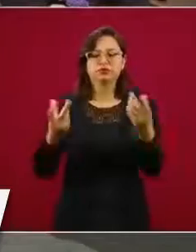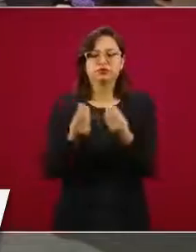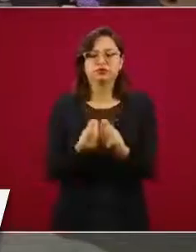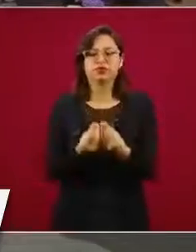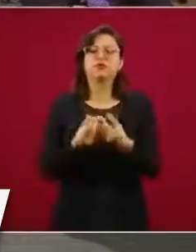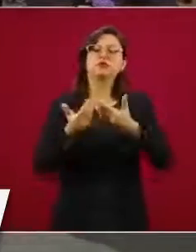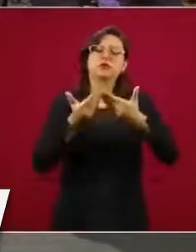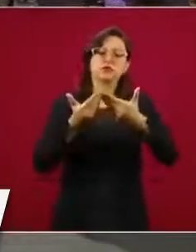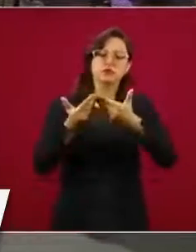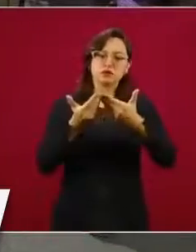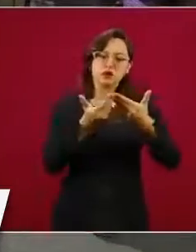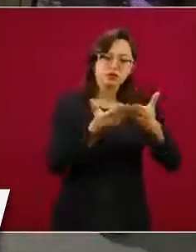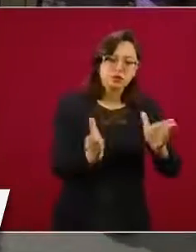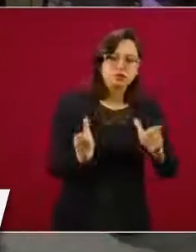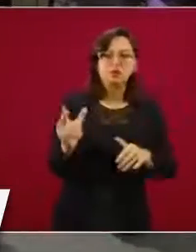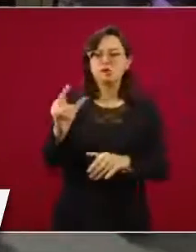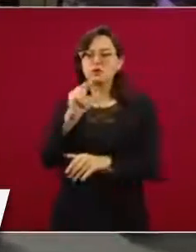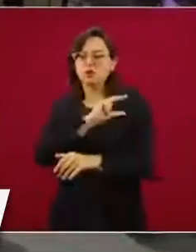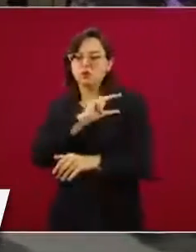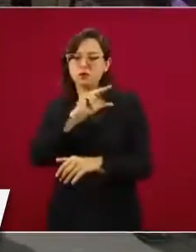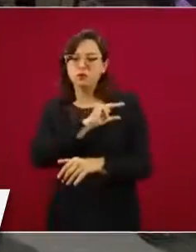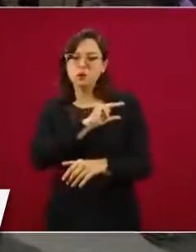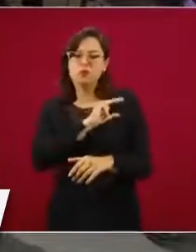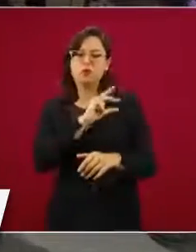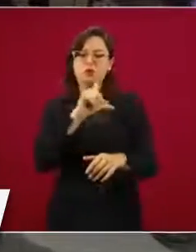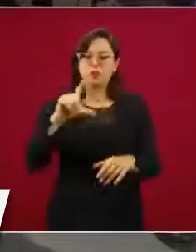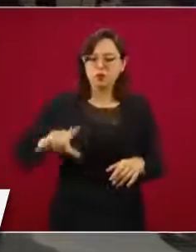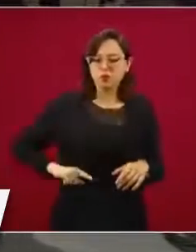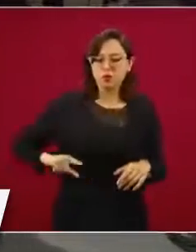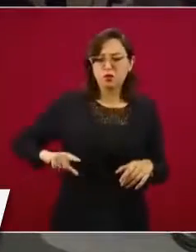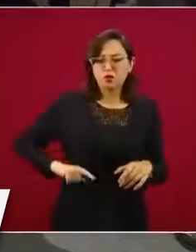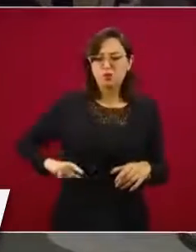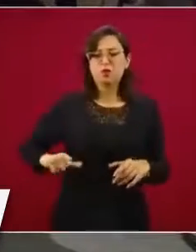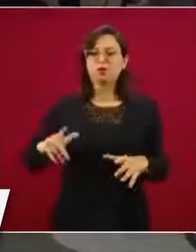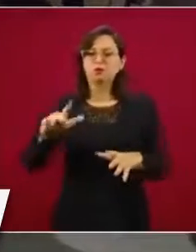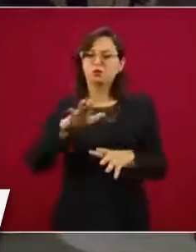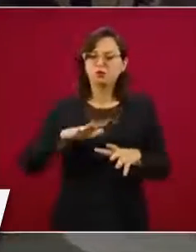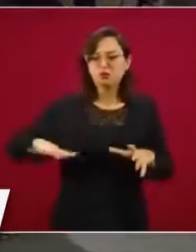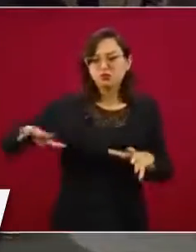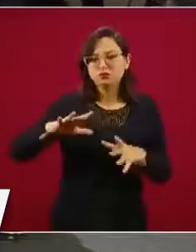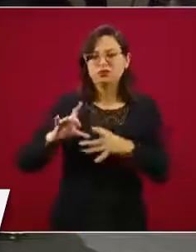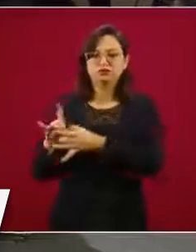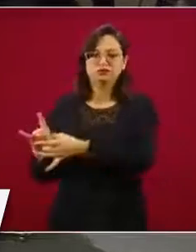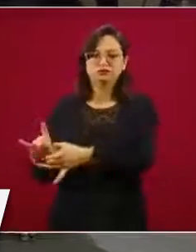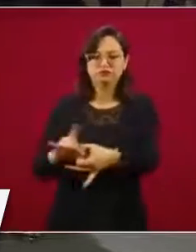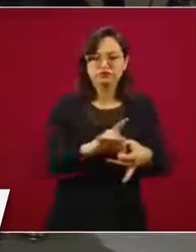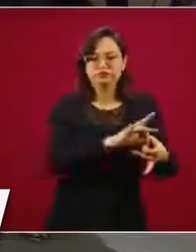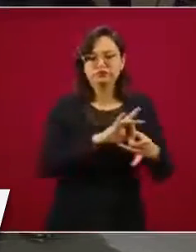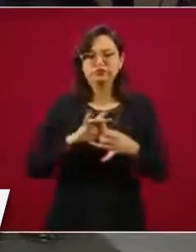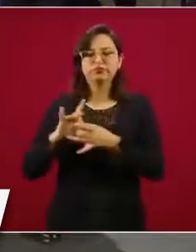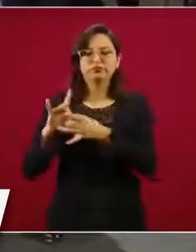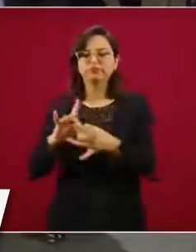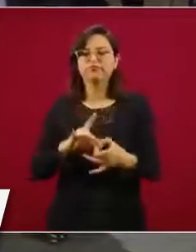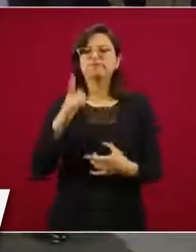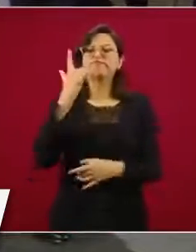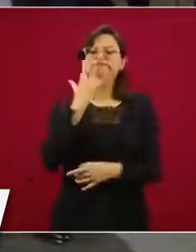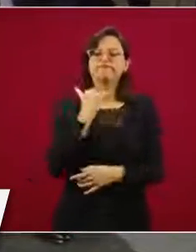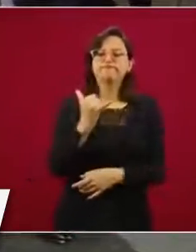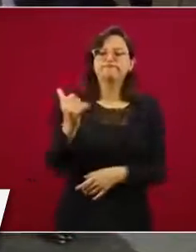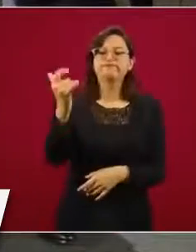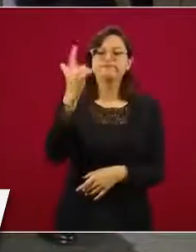público y el sector privado, desde desde luego el sector social, estamos